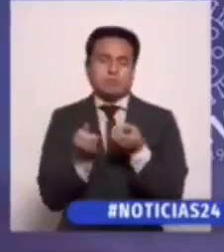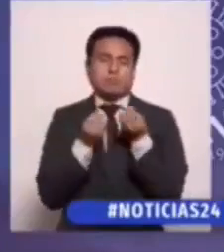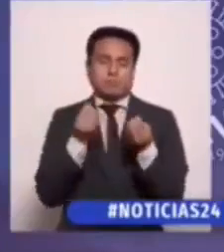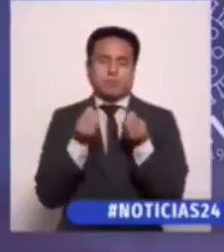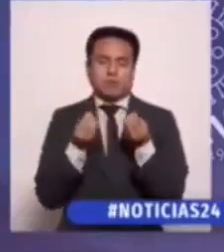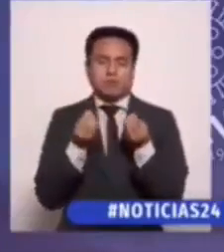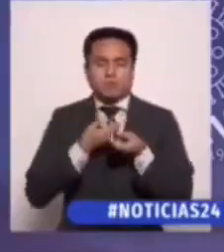públicamente. Gracias.